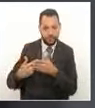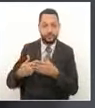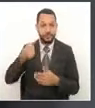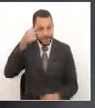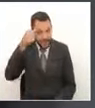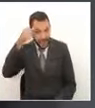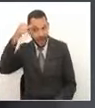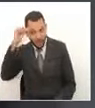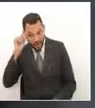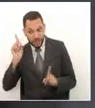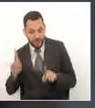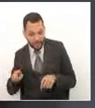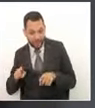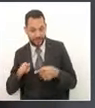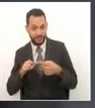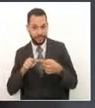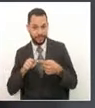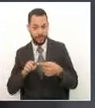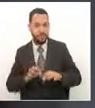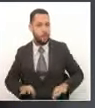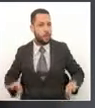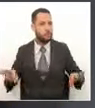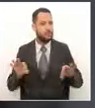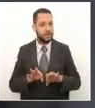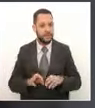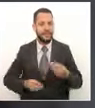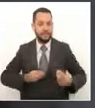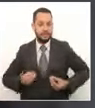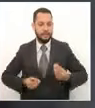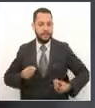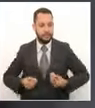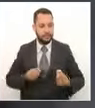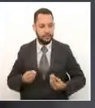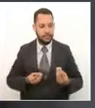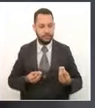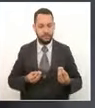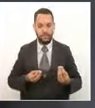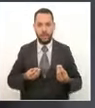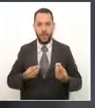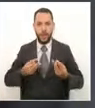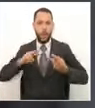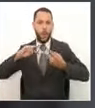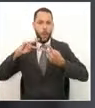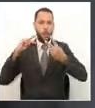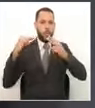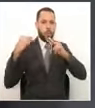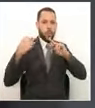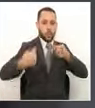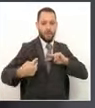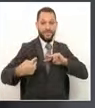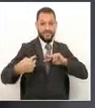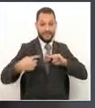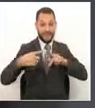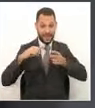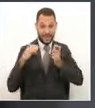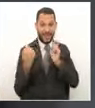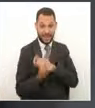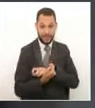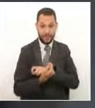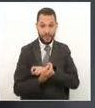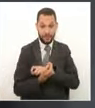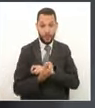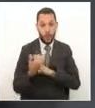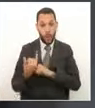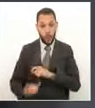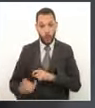un ejercicio importante y es que hacemos la convergencia entre lo que nuestro hoy